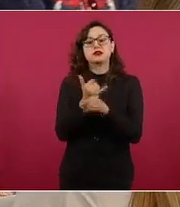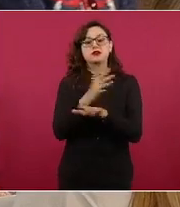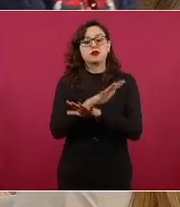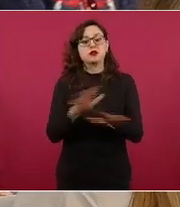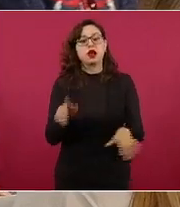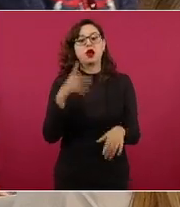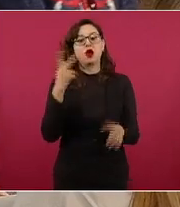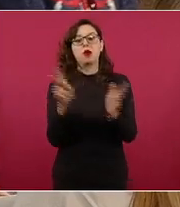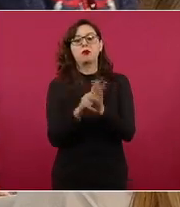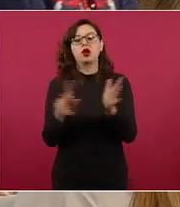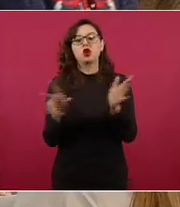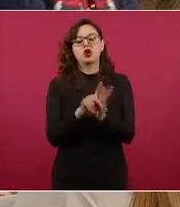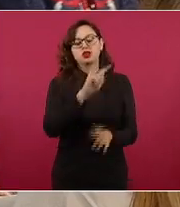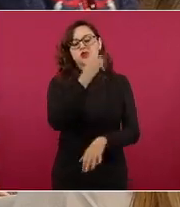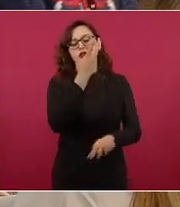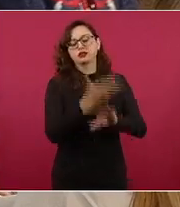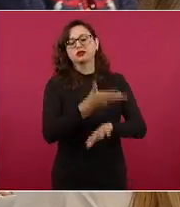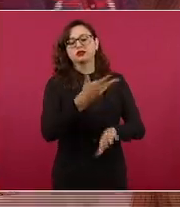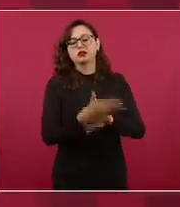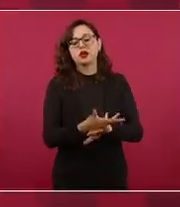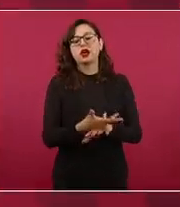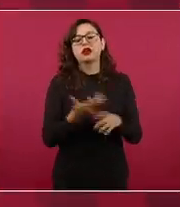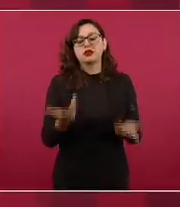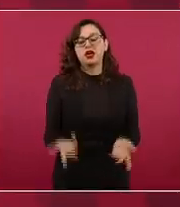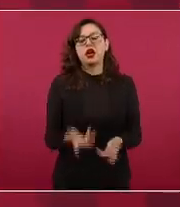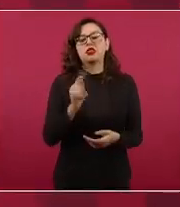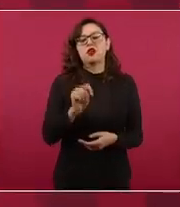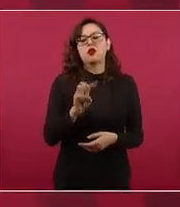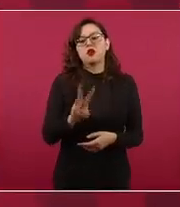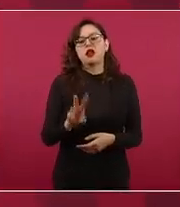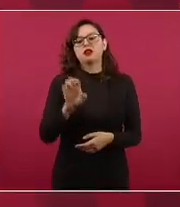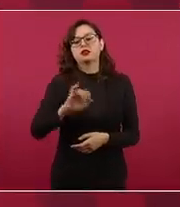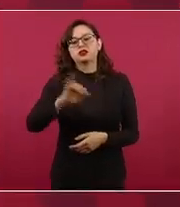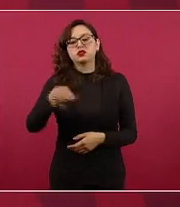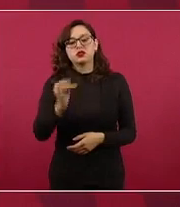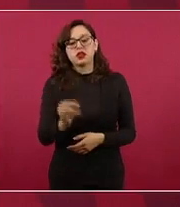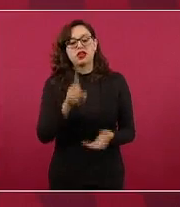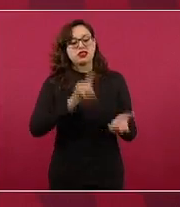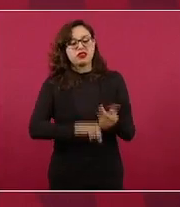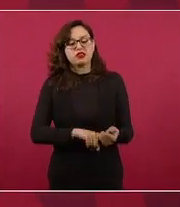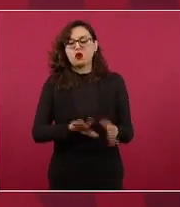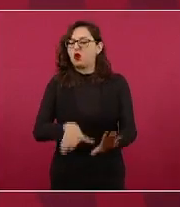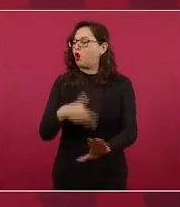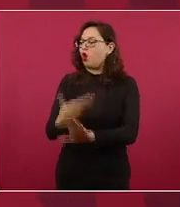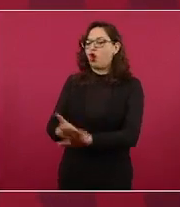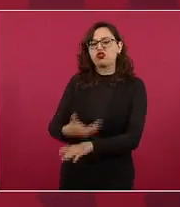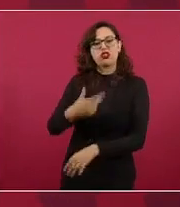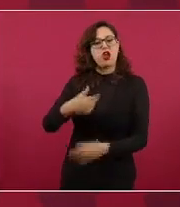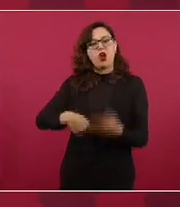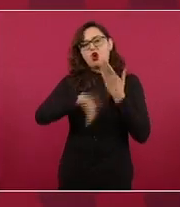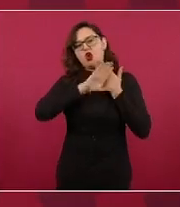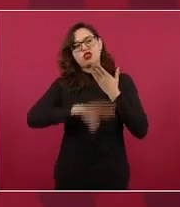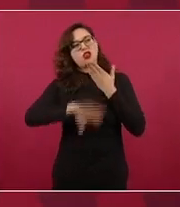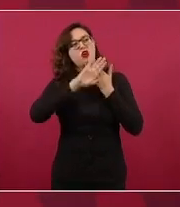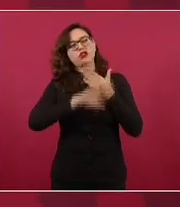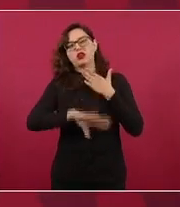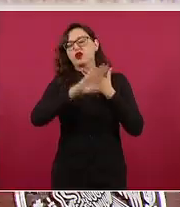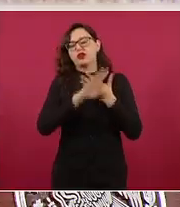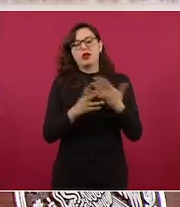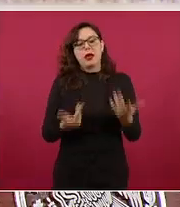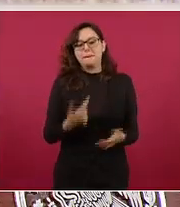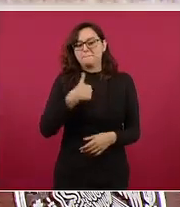te das cuenta de qué tendencia tiene pero eso es lo mismo el New York Times